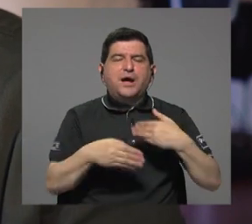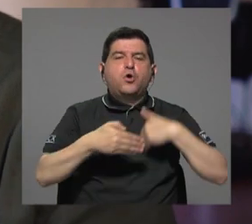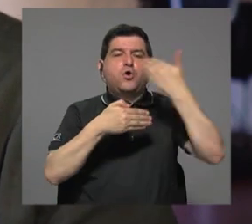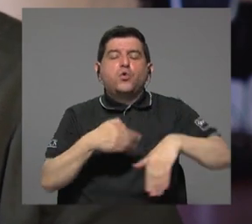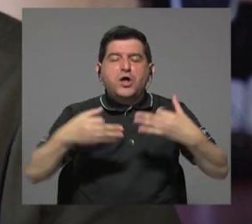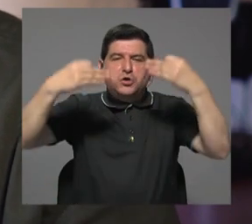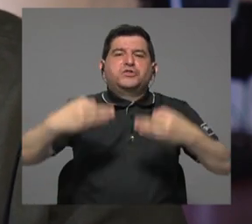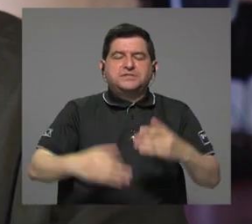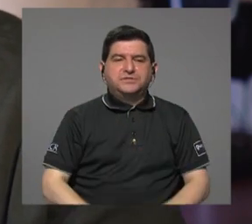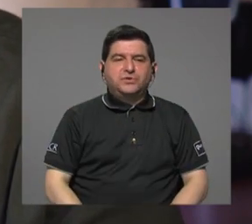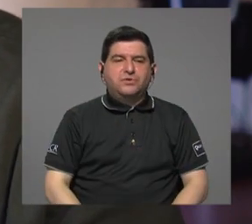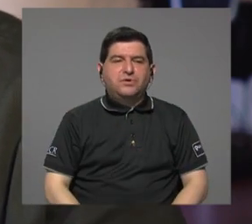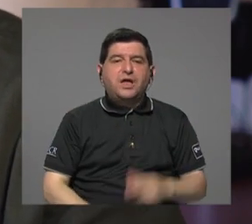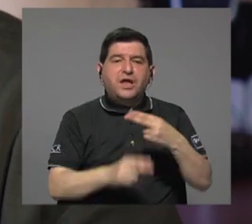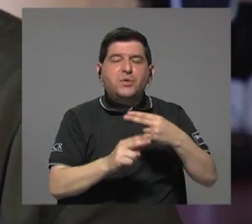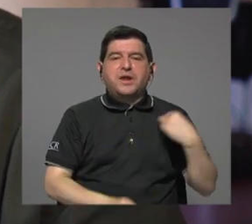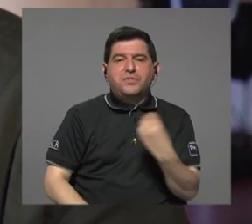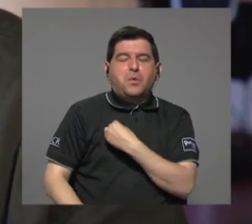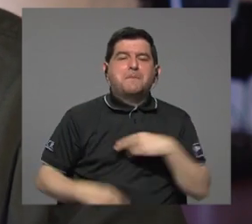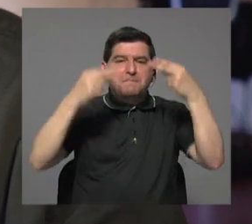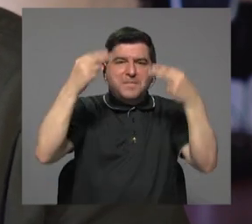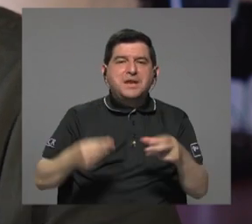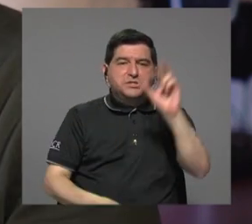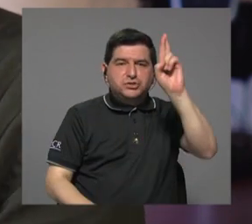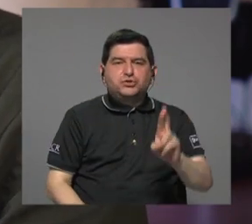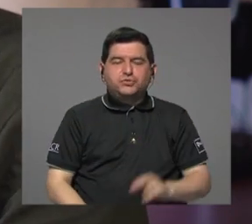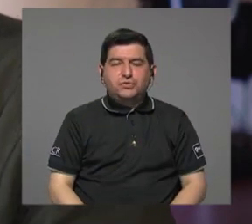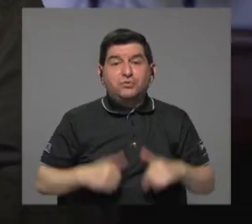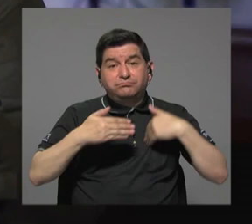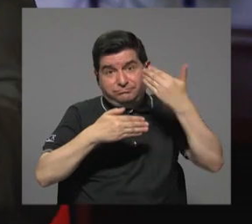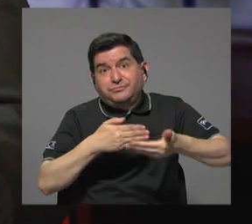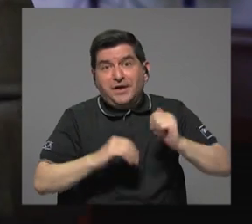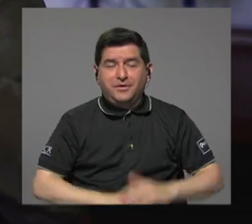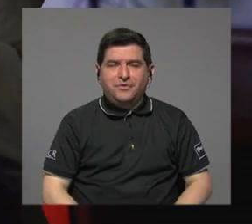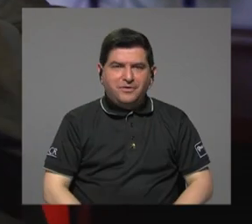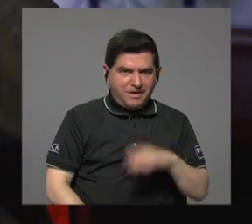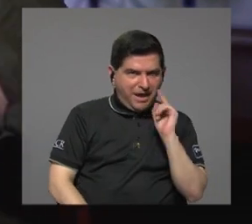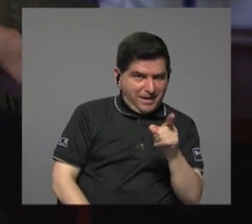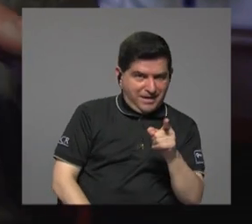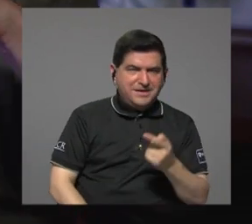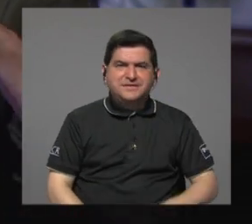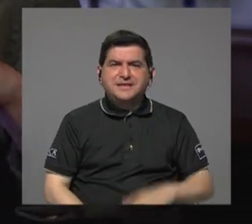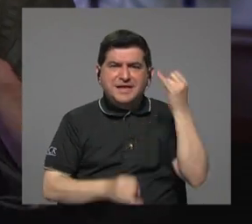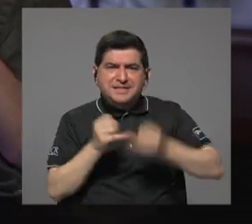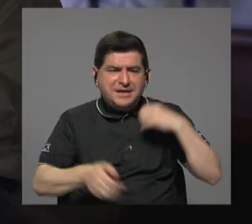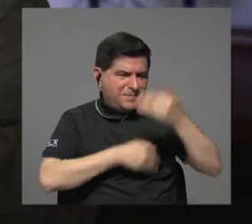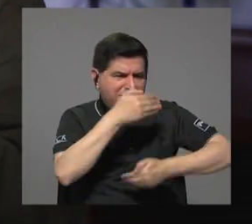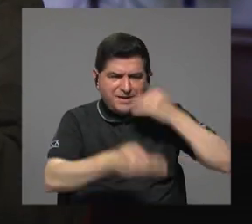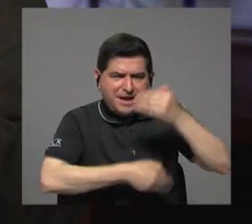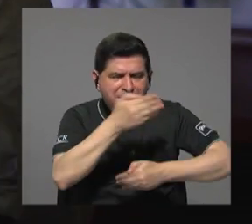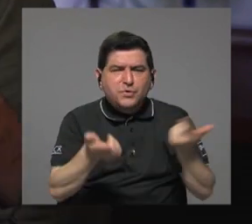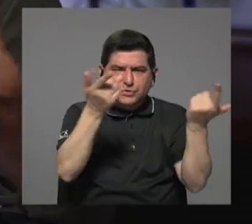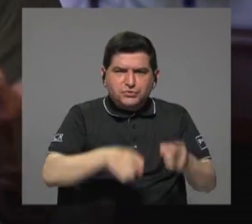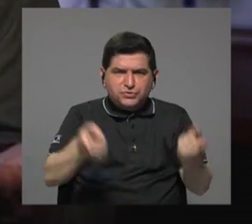de esa resolución y fue nombrado como Ministro de Hacienda de Costa Rica seguidamente. Allí es donde termina la cronología de